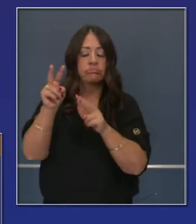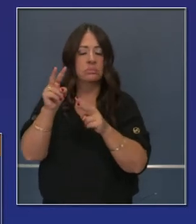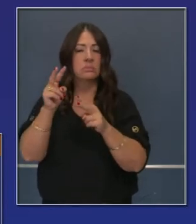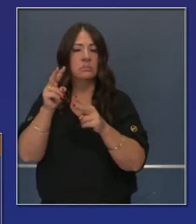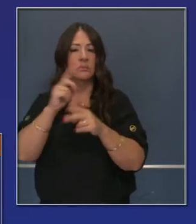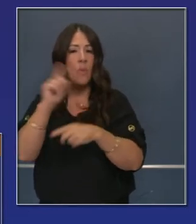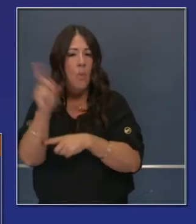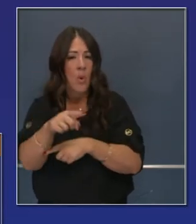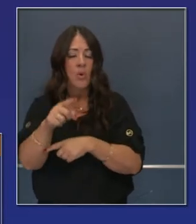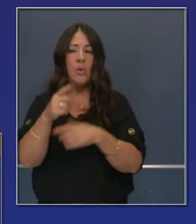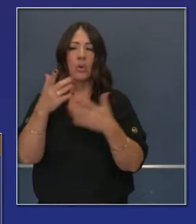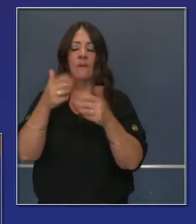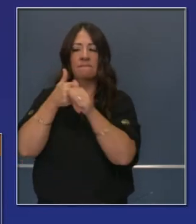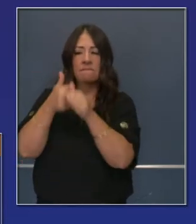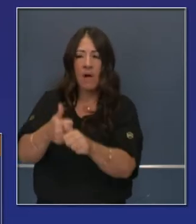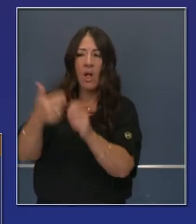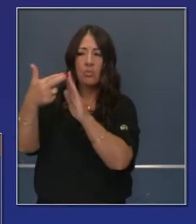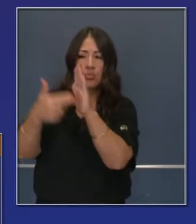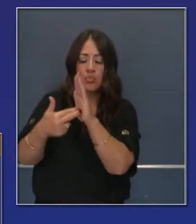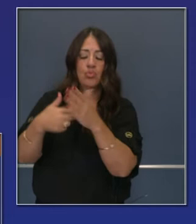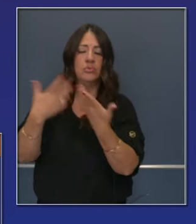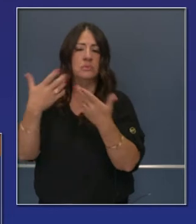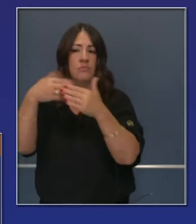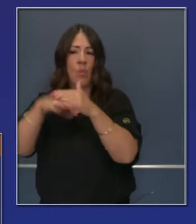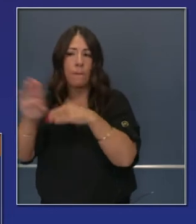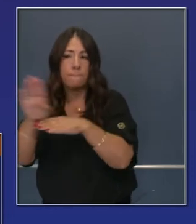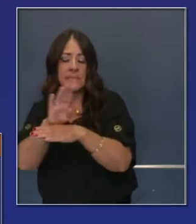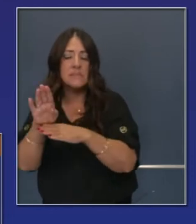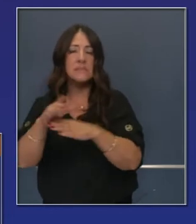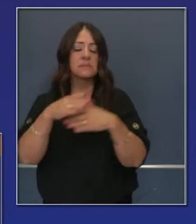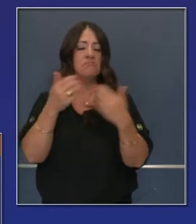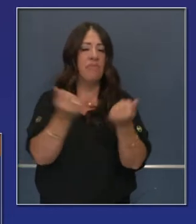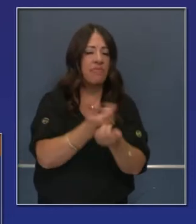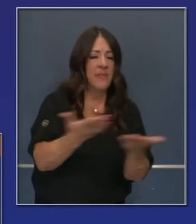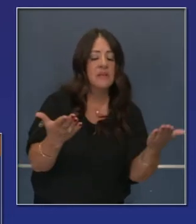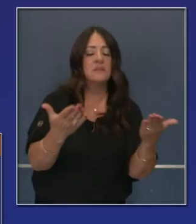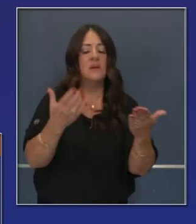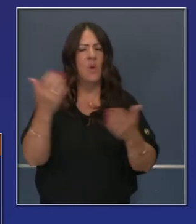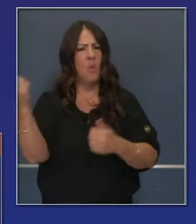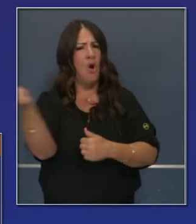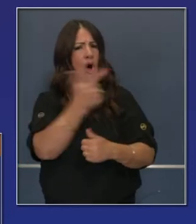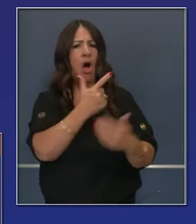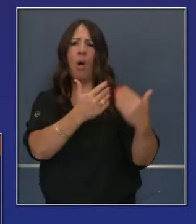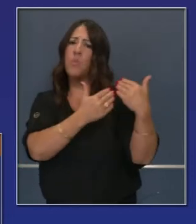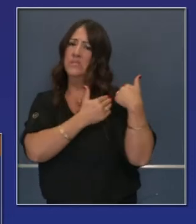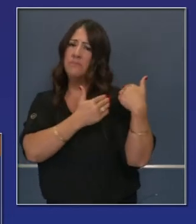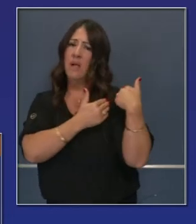estrategias de reapertura en las industrias para hacerlo de manera muy responsable